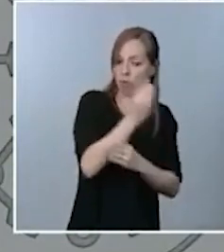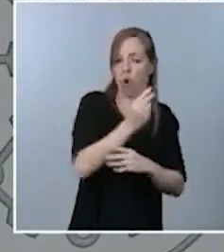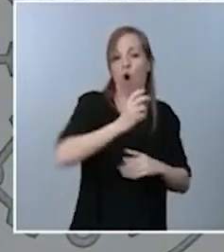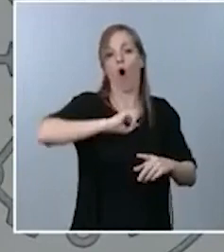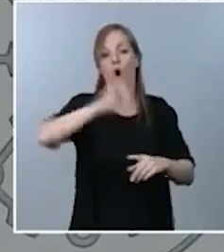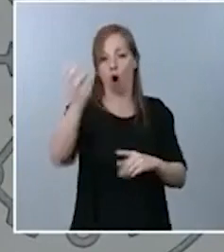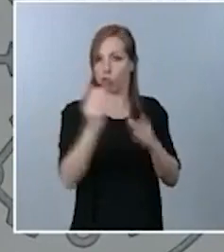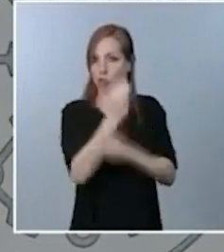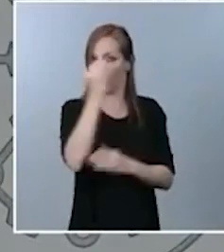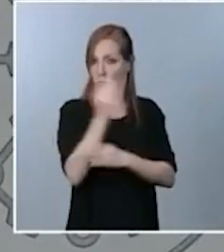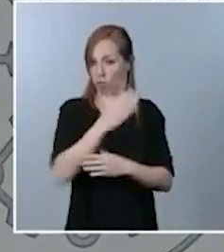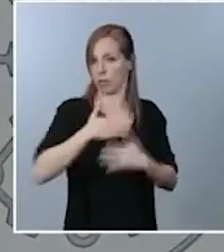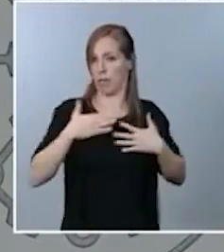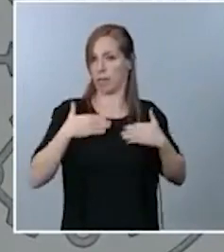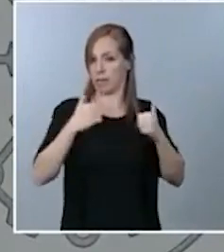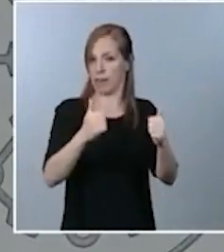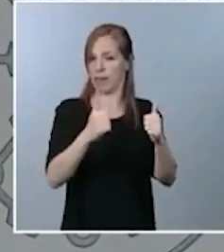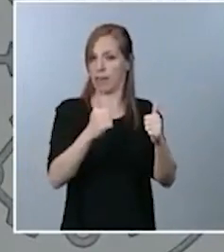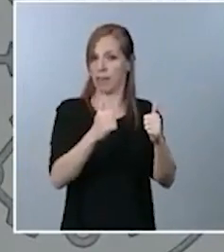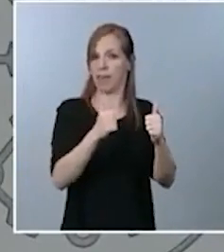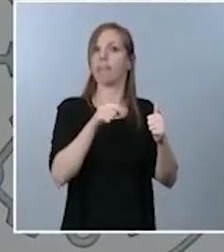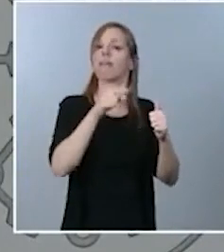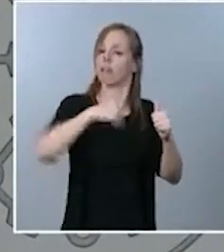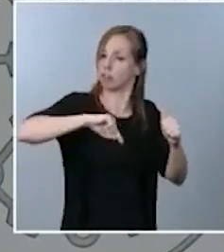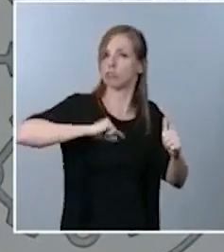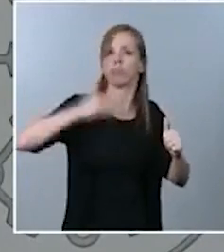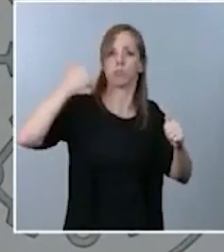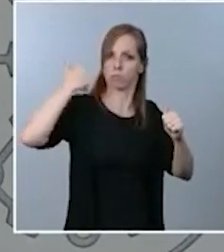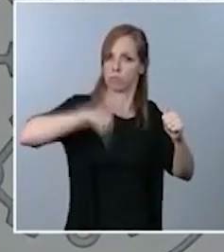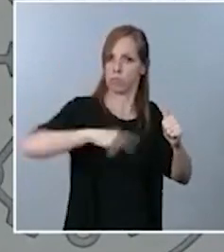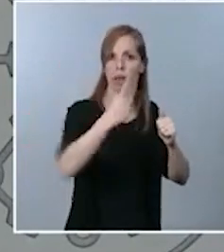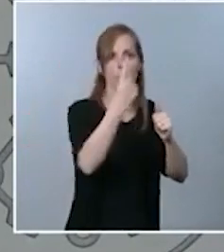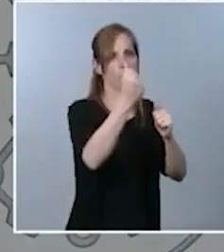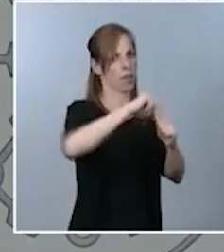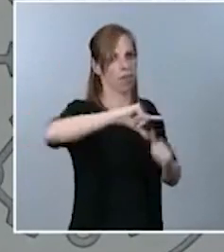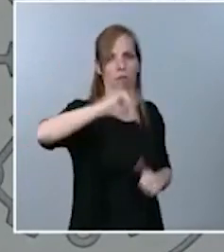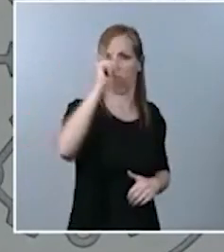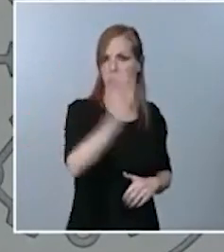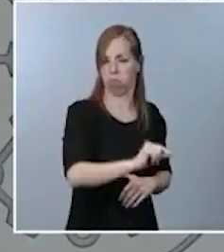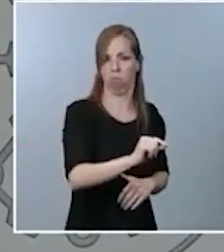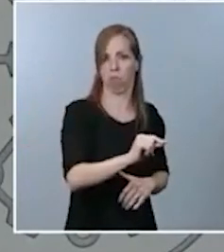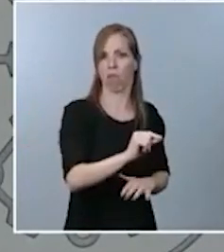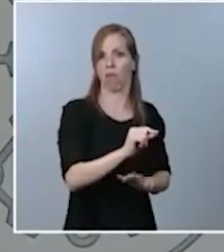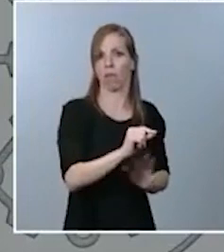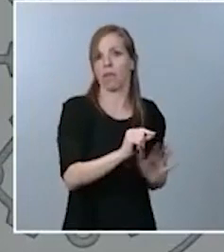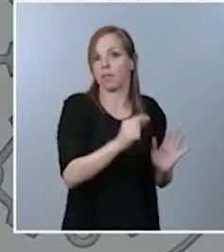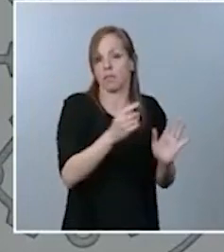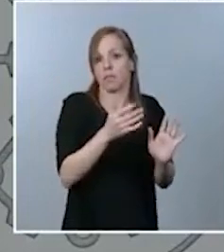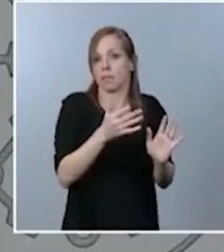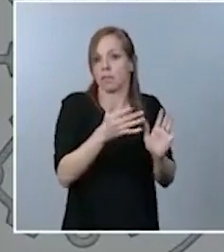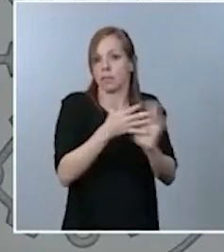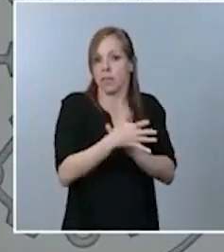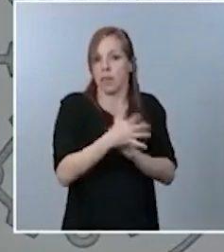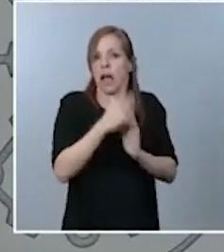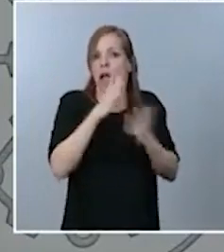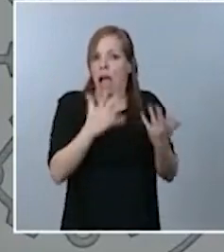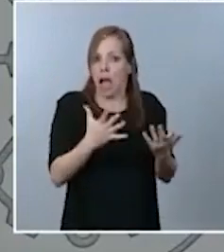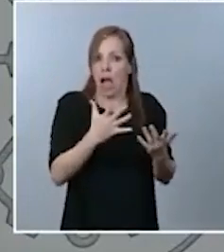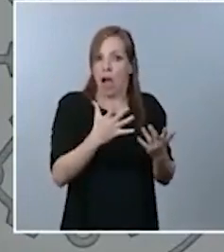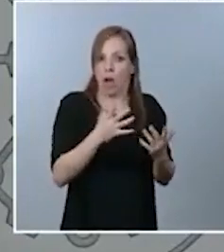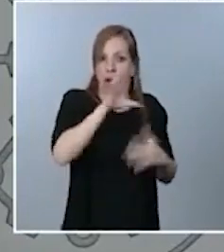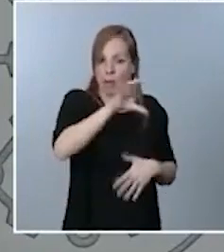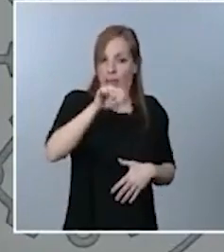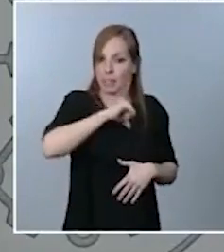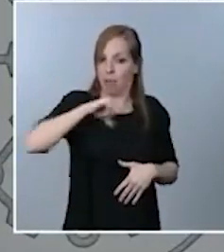bajó el precio y, por tanto, en este momento no suponen un elemento añadido en la compra de nuestras comunidades autónomas